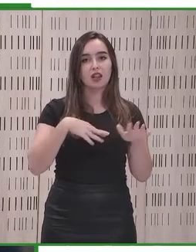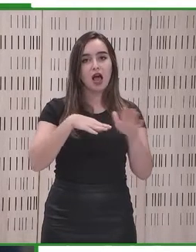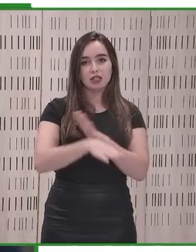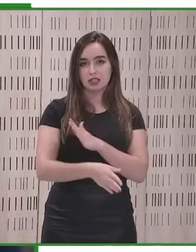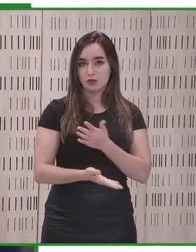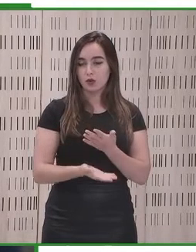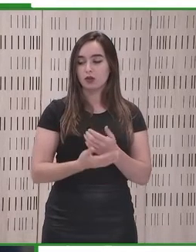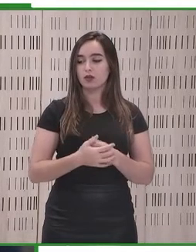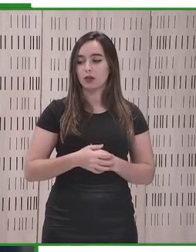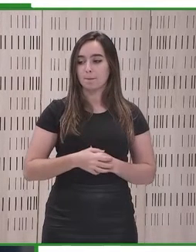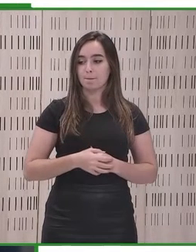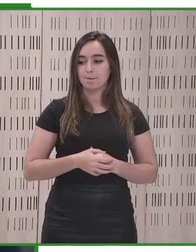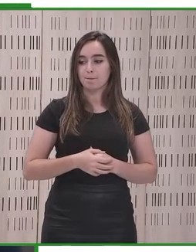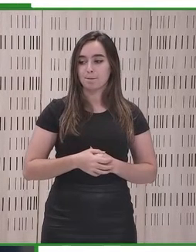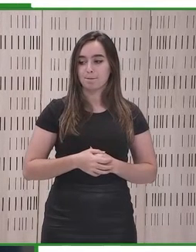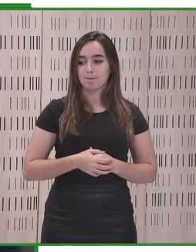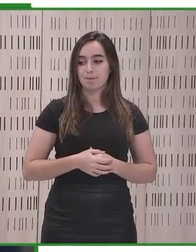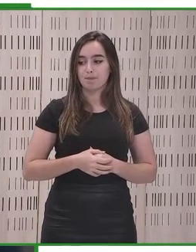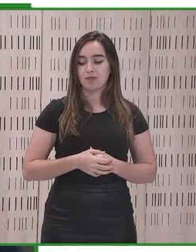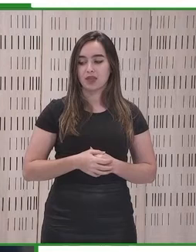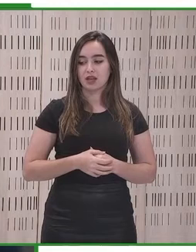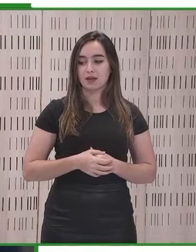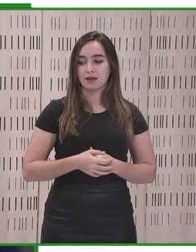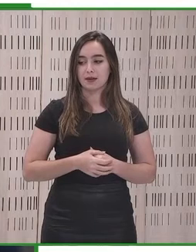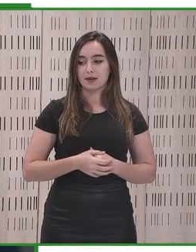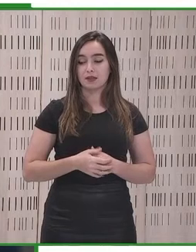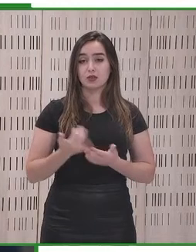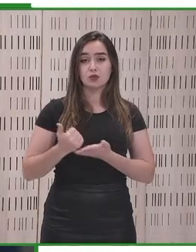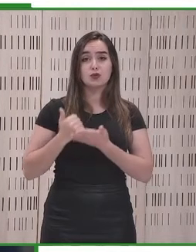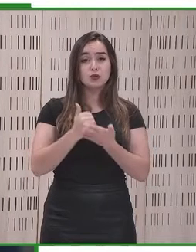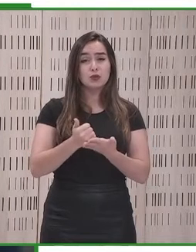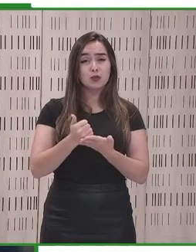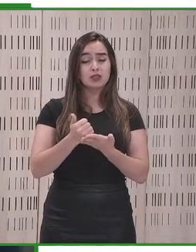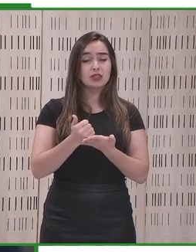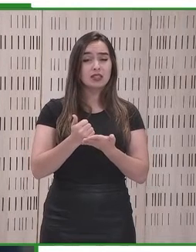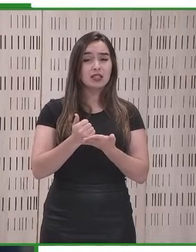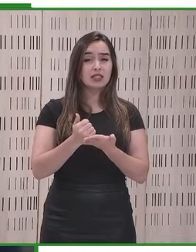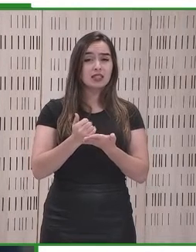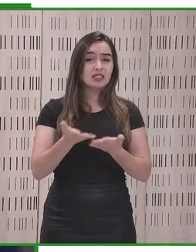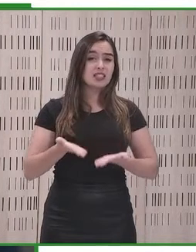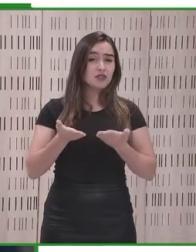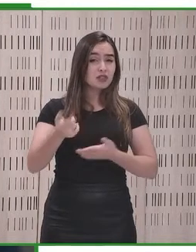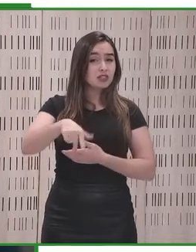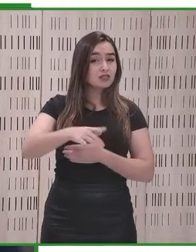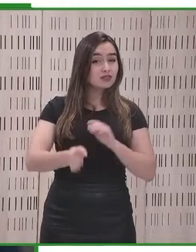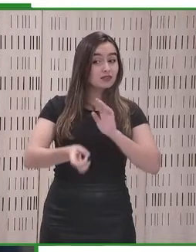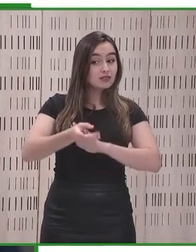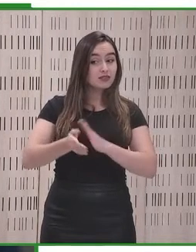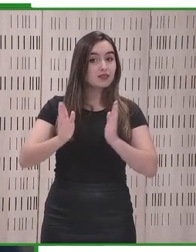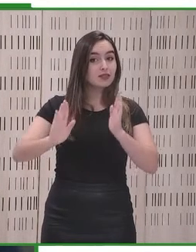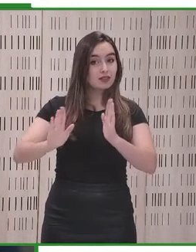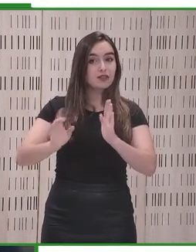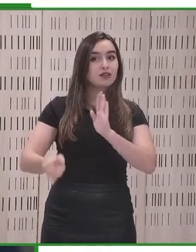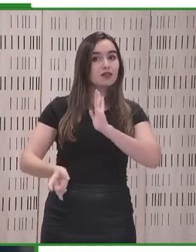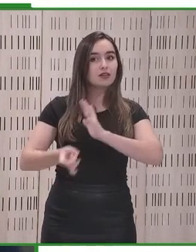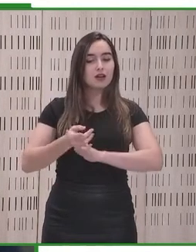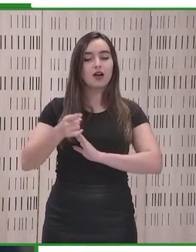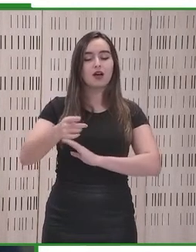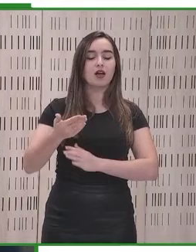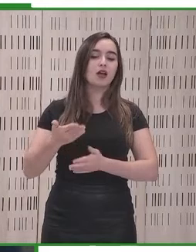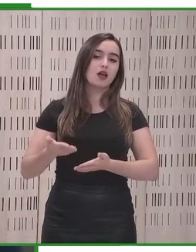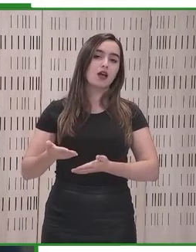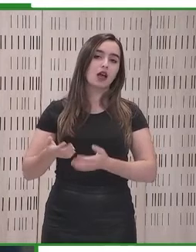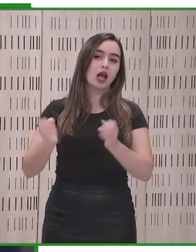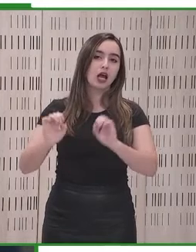a los servicios de soporte y apoyo y servicios de soporte.